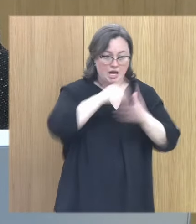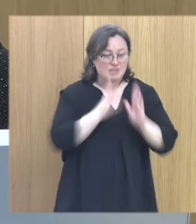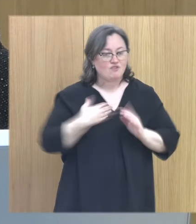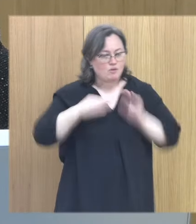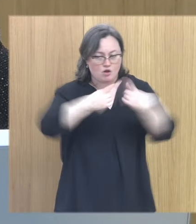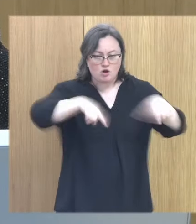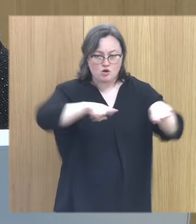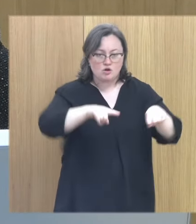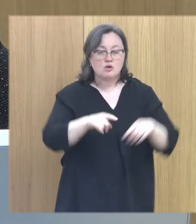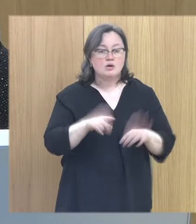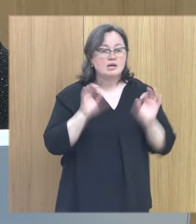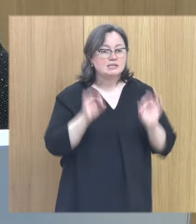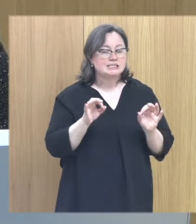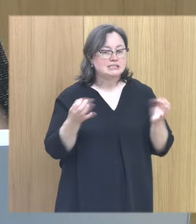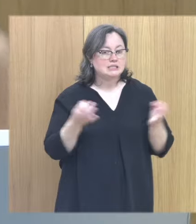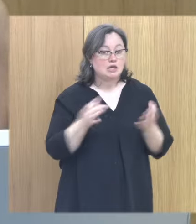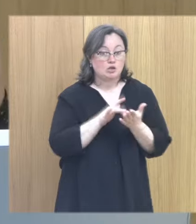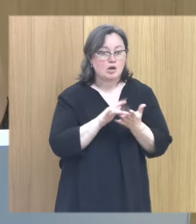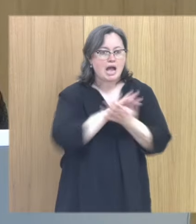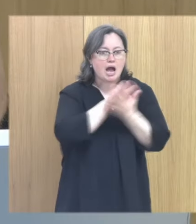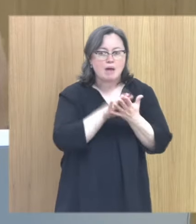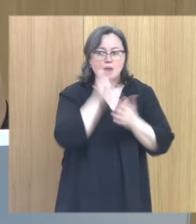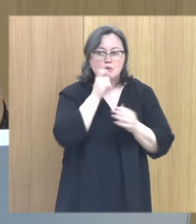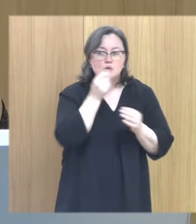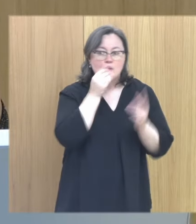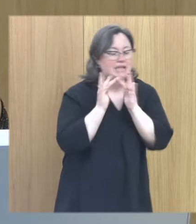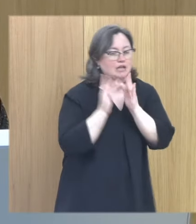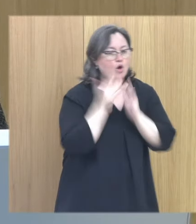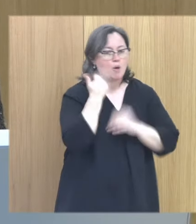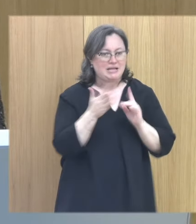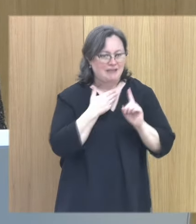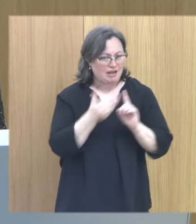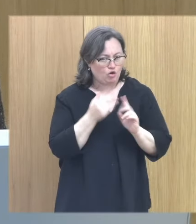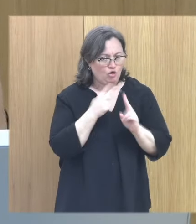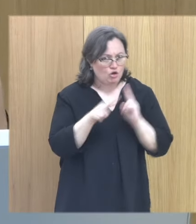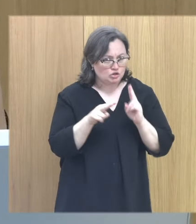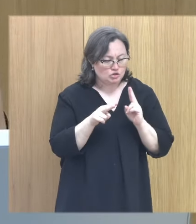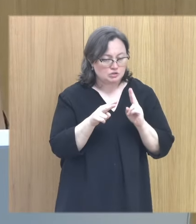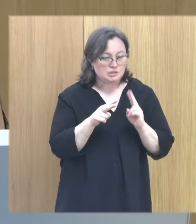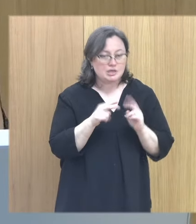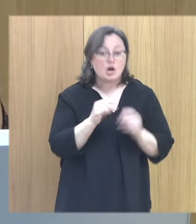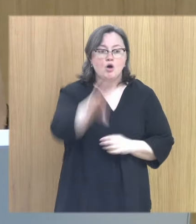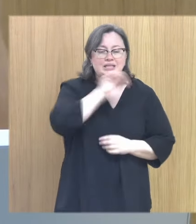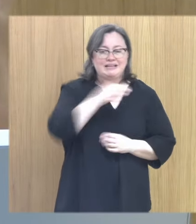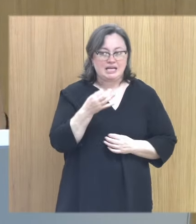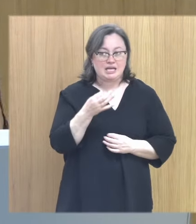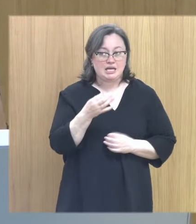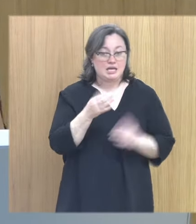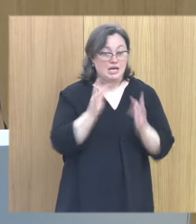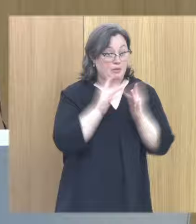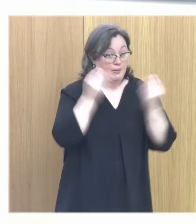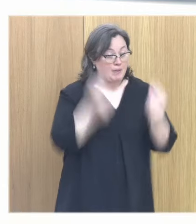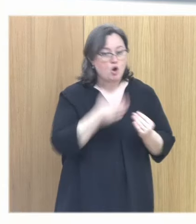formación y es que cuando hablamos del buen trato y del maltrato para mí hay una cosa importante a entender y es que tanto el buen trato